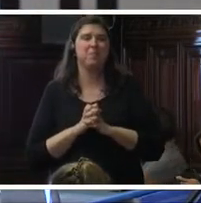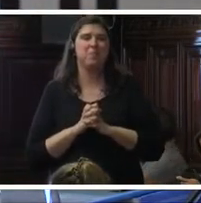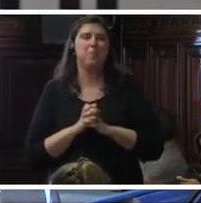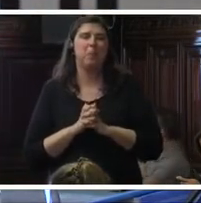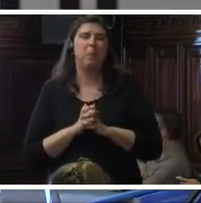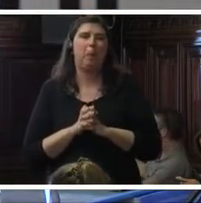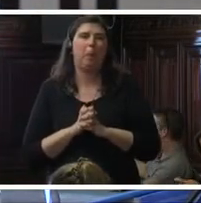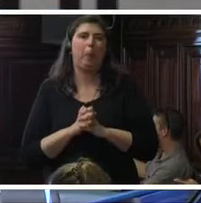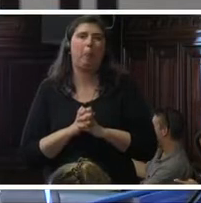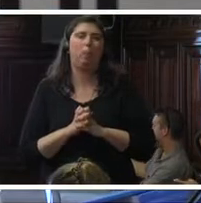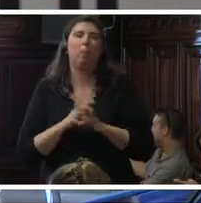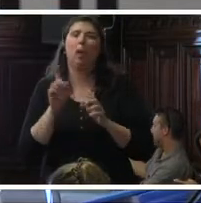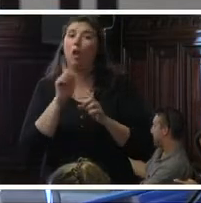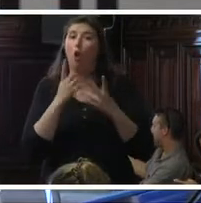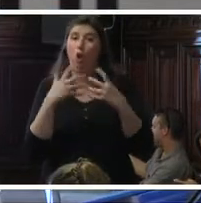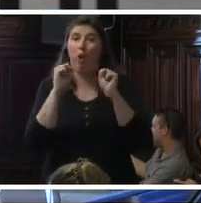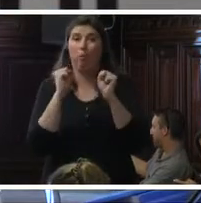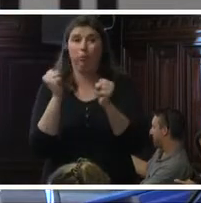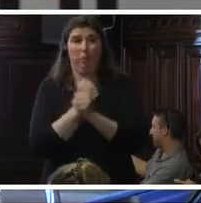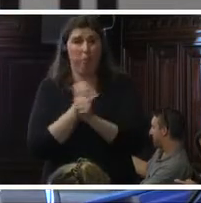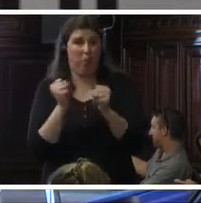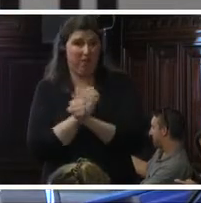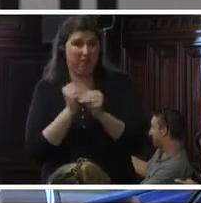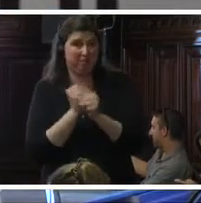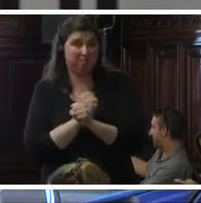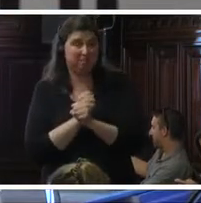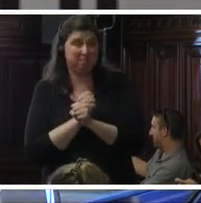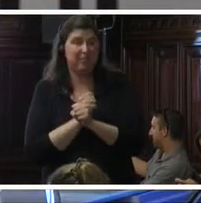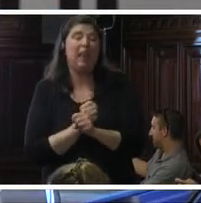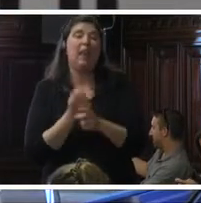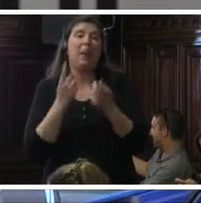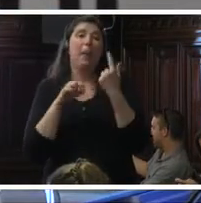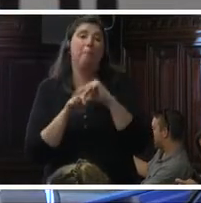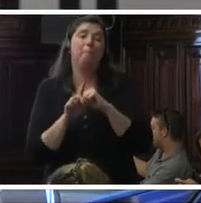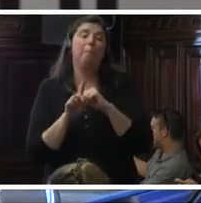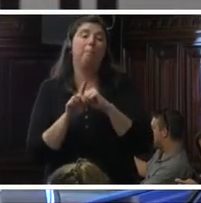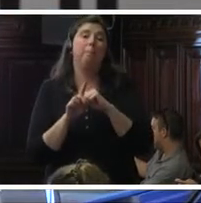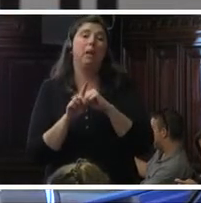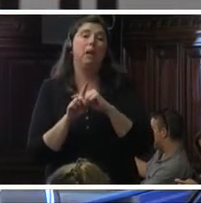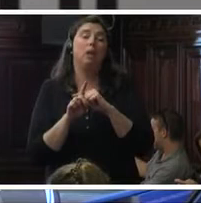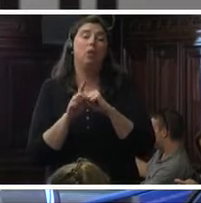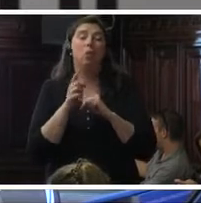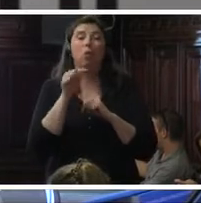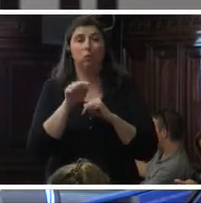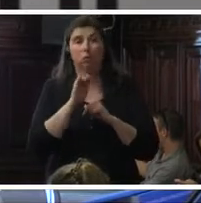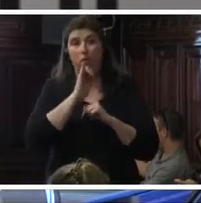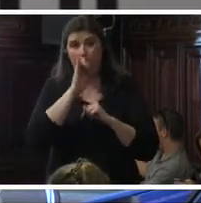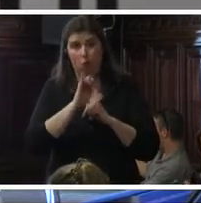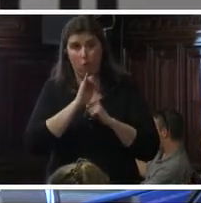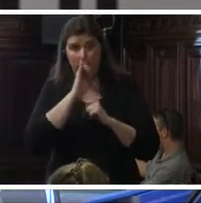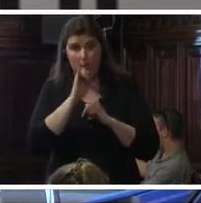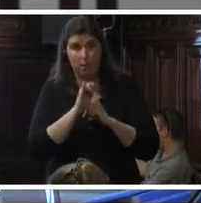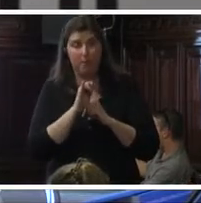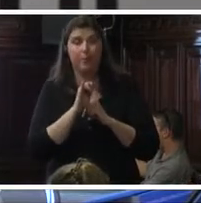No logramos aprobarlo, pero es el informe de